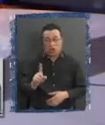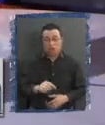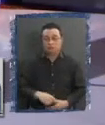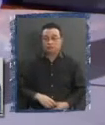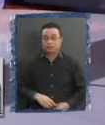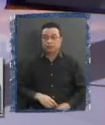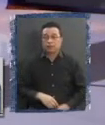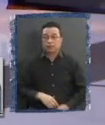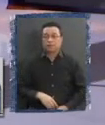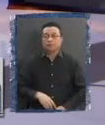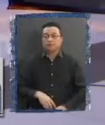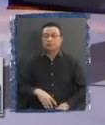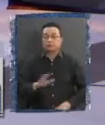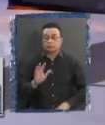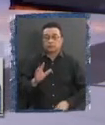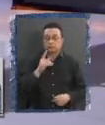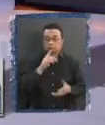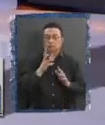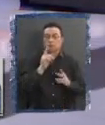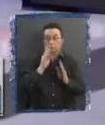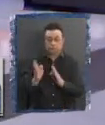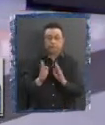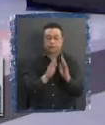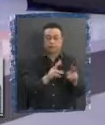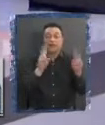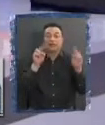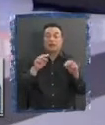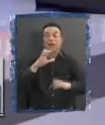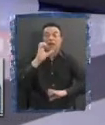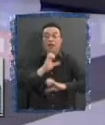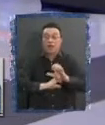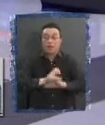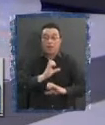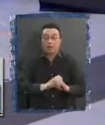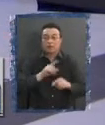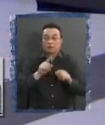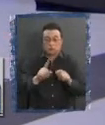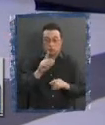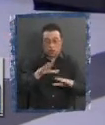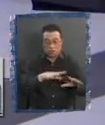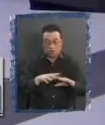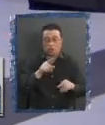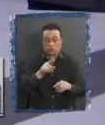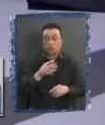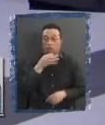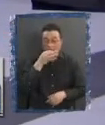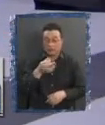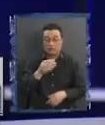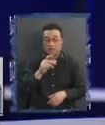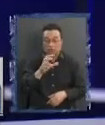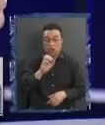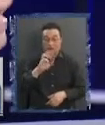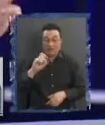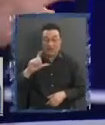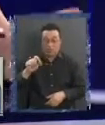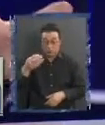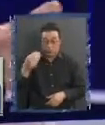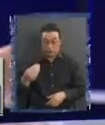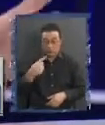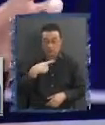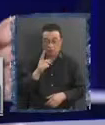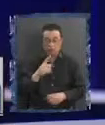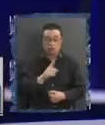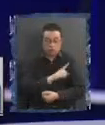Me gustaría avanzar al tema de la parte económica. Una cosa. Es cierto lo que dice el gobernador Orrego en cuanto que hoy día lo están quitando en la